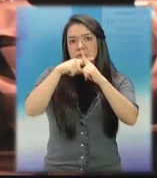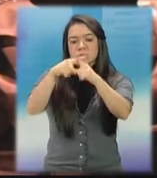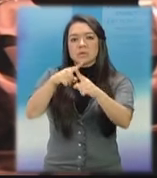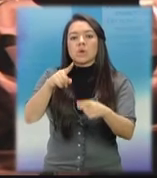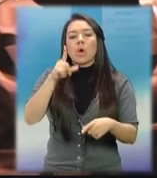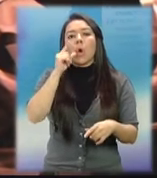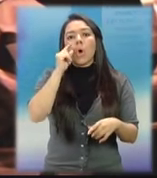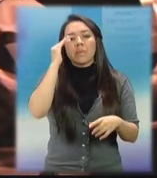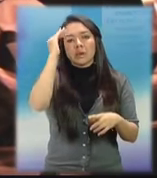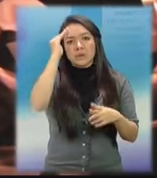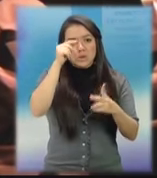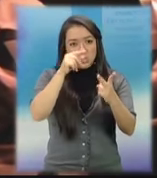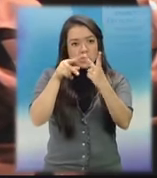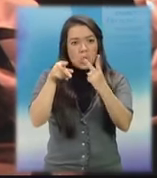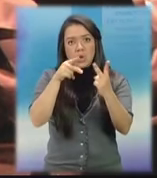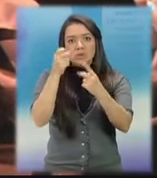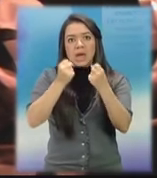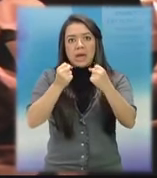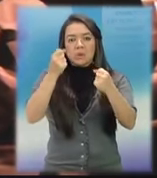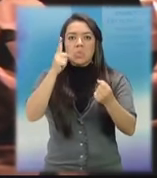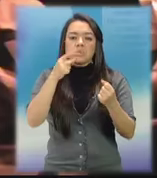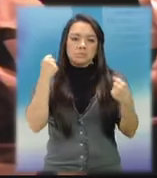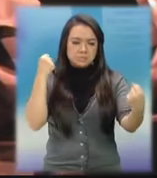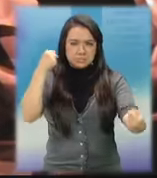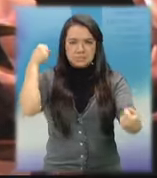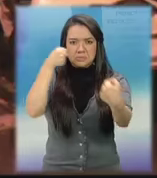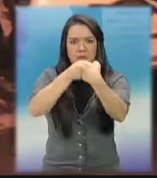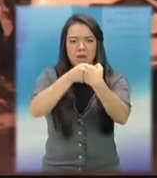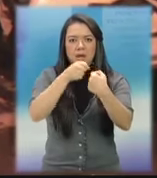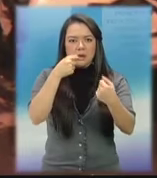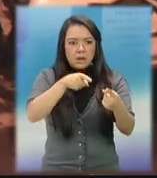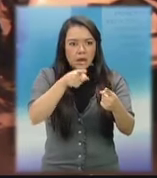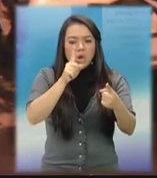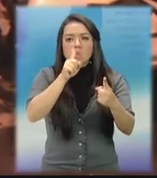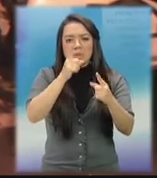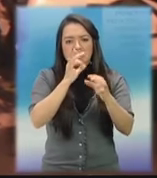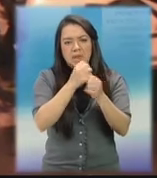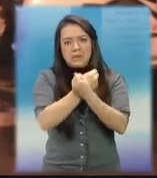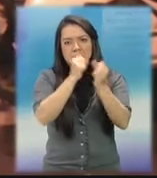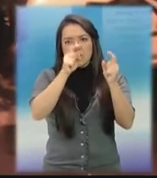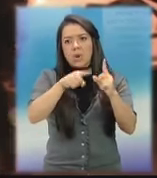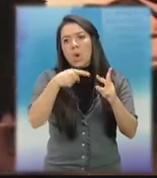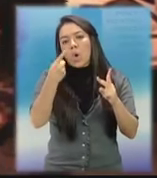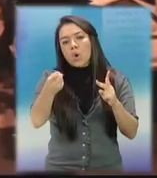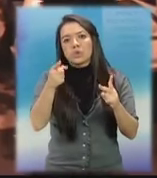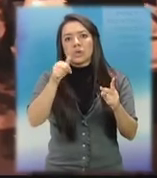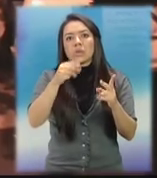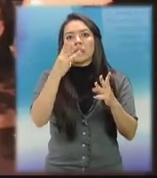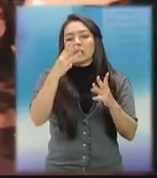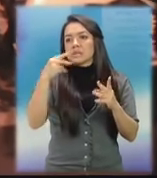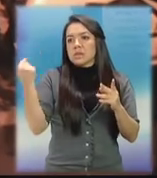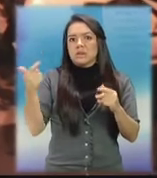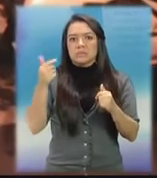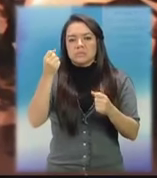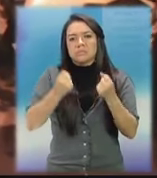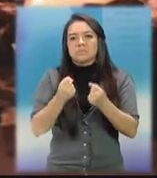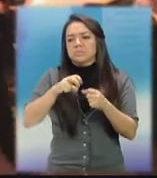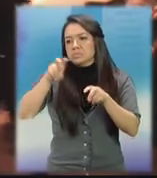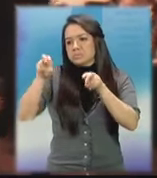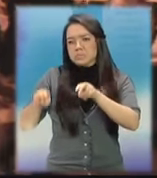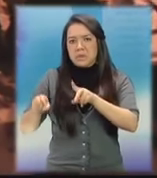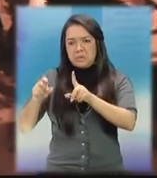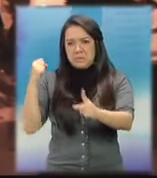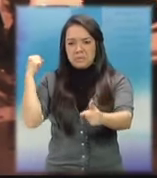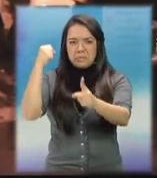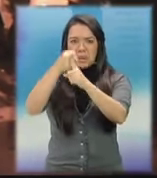William Estuardo, ambos pilotos de los autos, fueron atendidos por los bomberos voluntarios, pero fue un tercer pasajero no identificado el